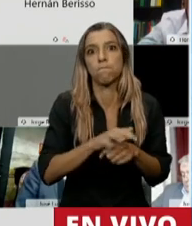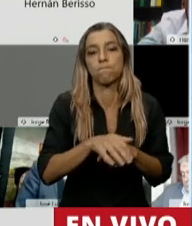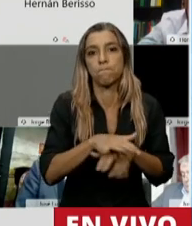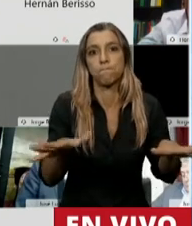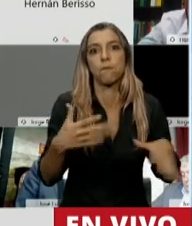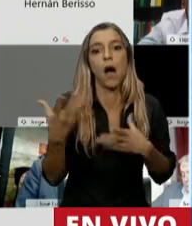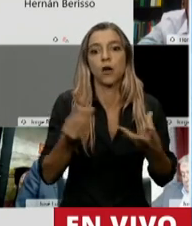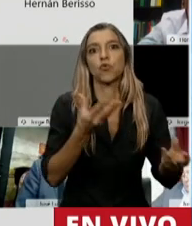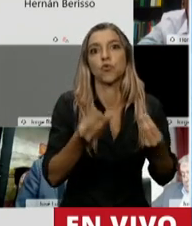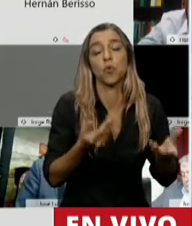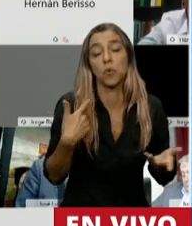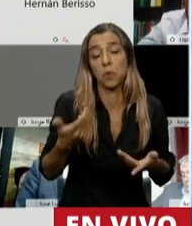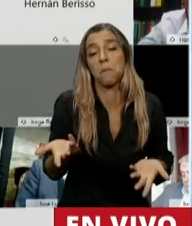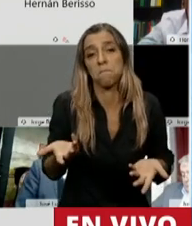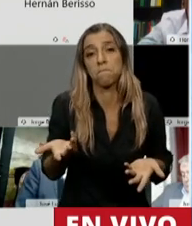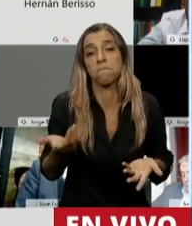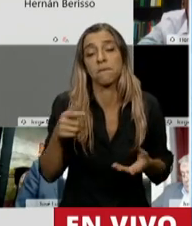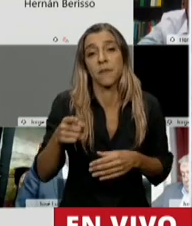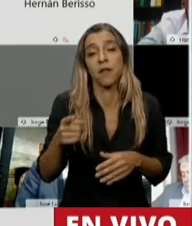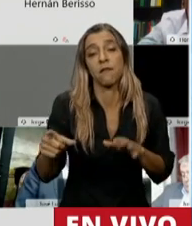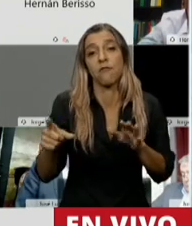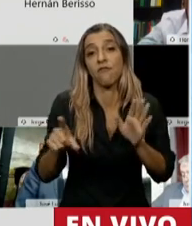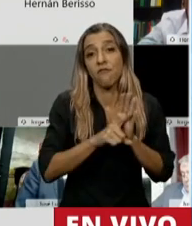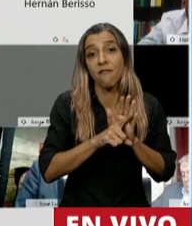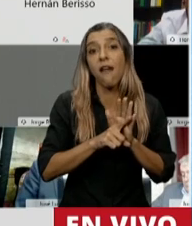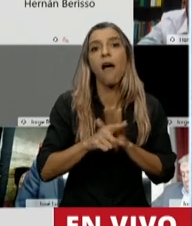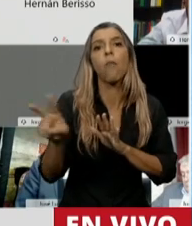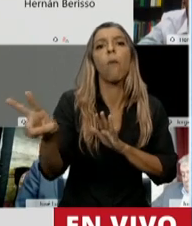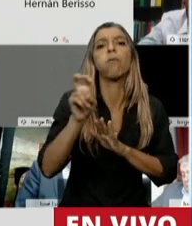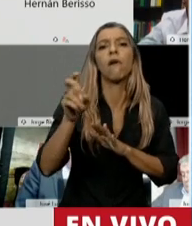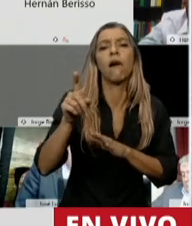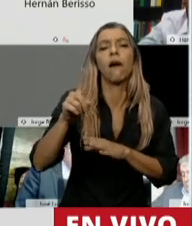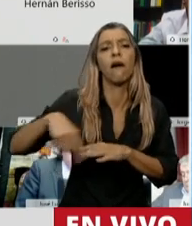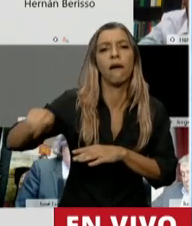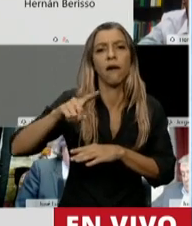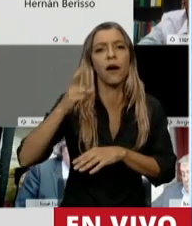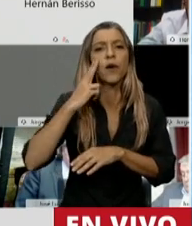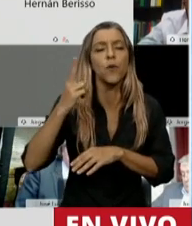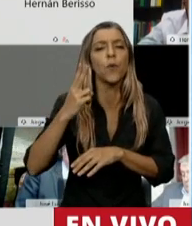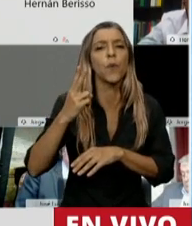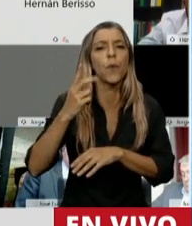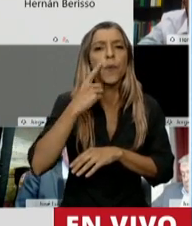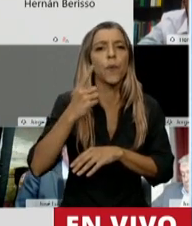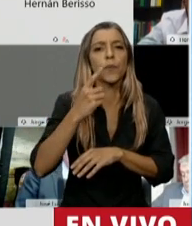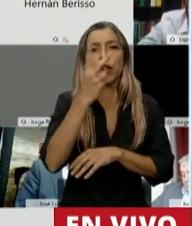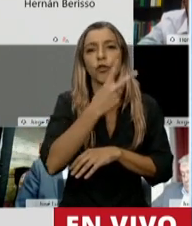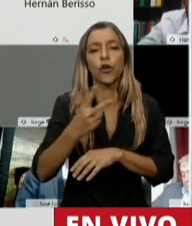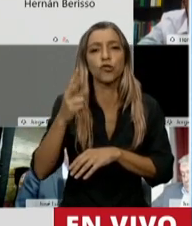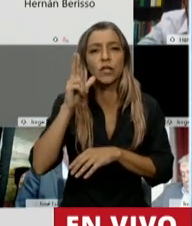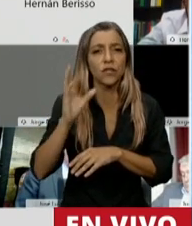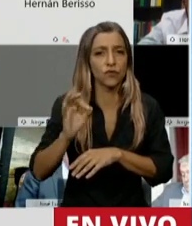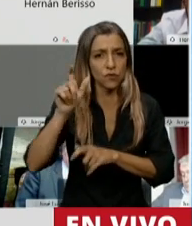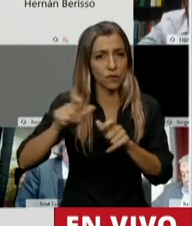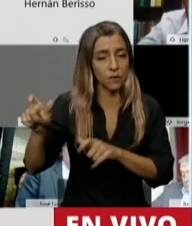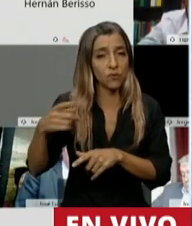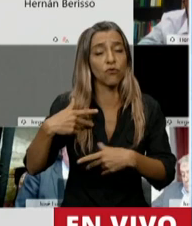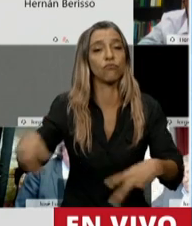a 9.289 personas y que va a lograr recaudar más de